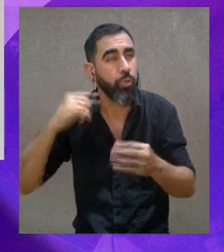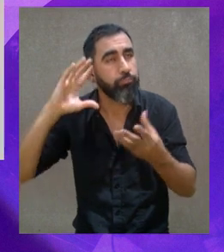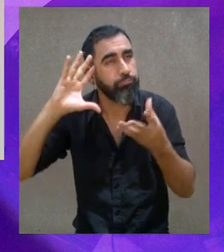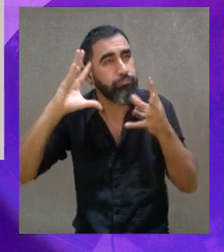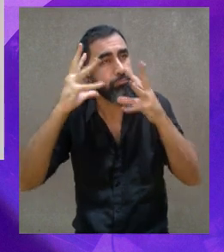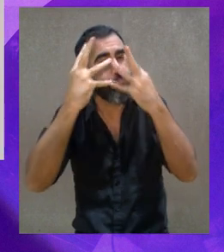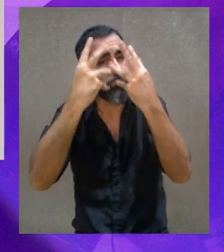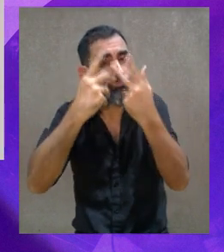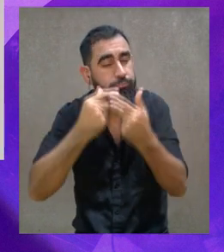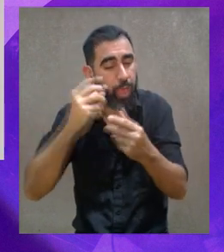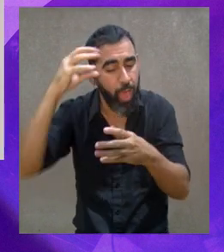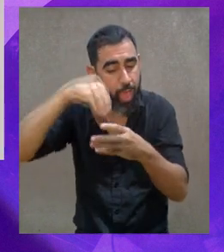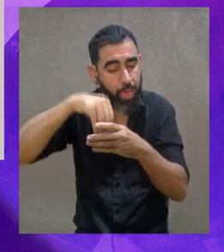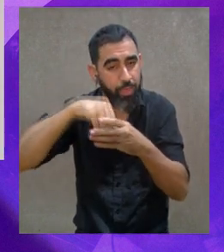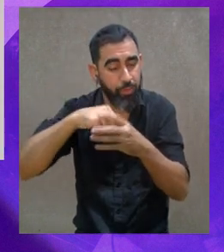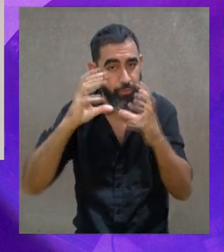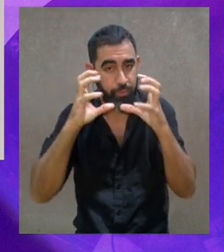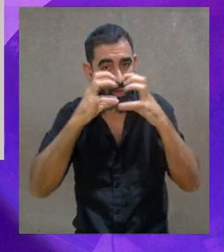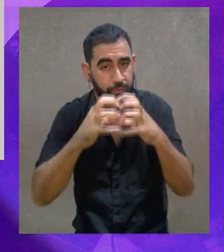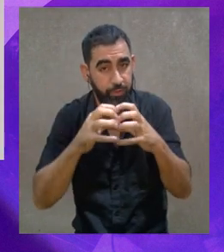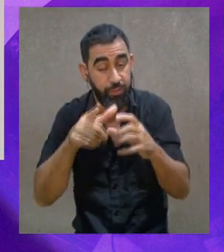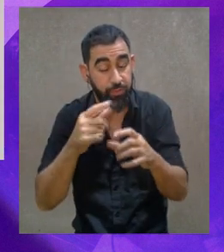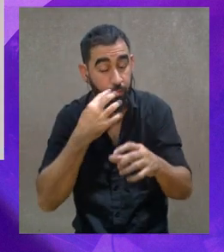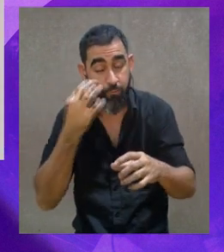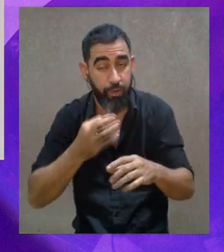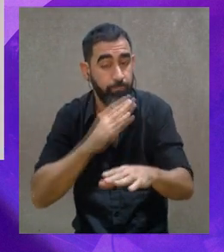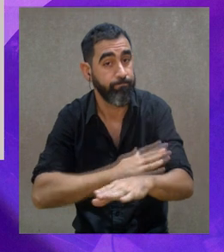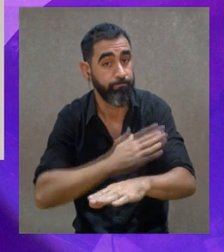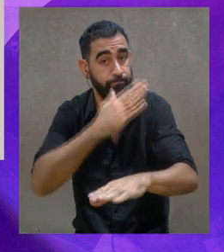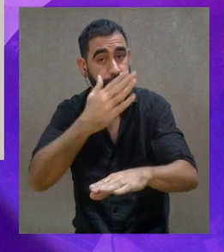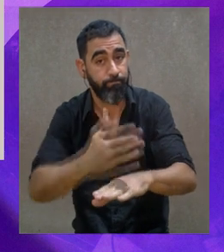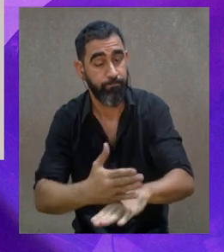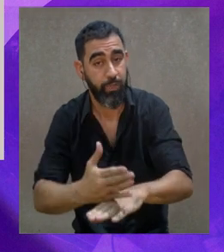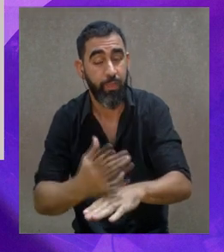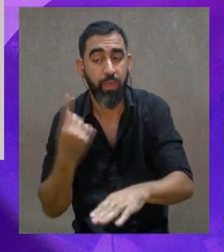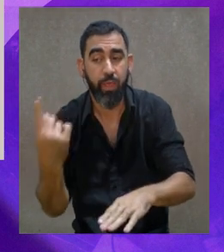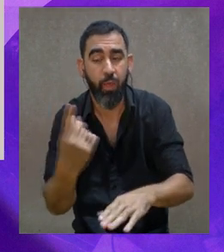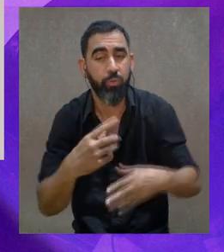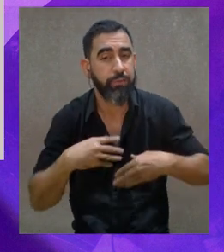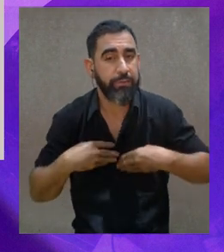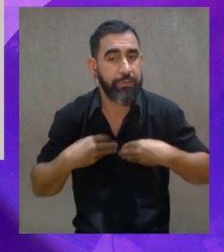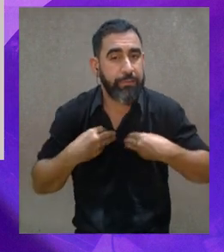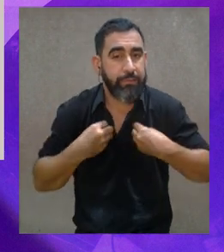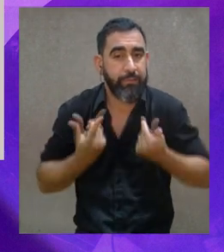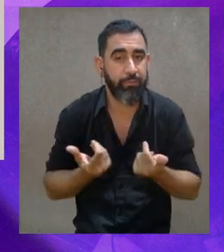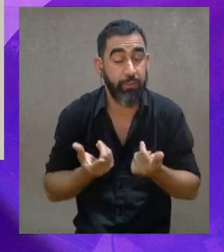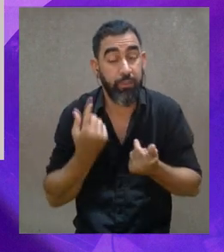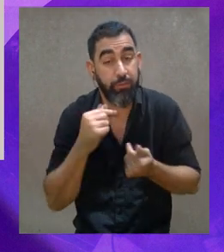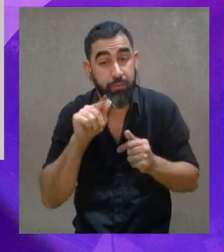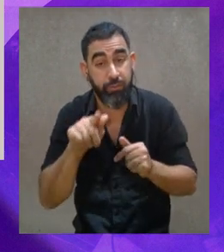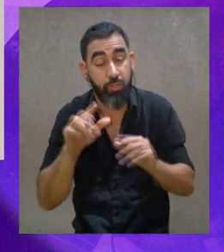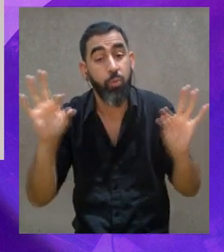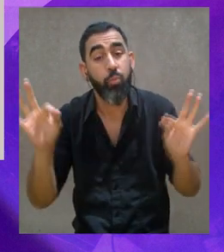cómo es que nosotros elaboramos a nivel intelectual, a nivel, cómo eso tiene un efecto en nuestra sensibilidad. Entonces,